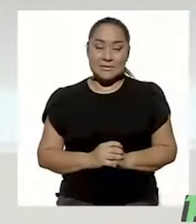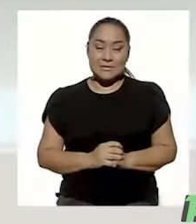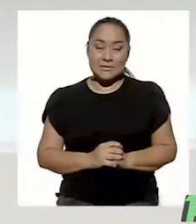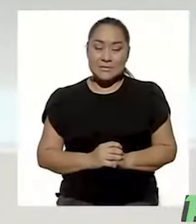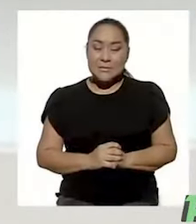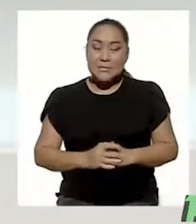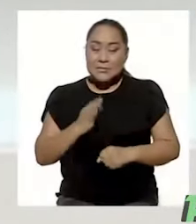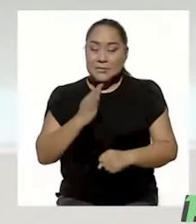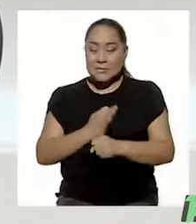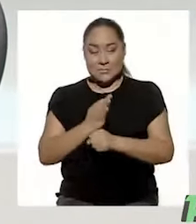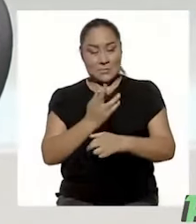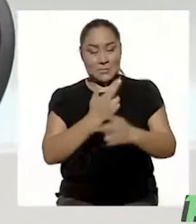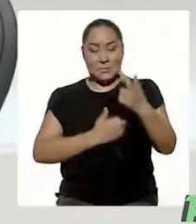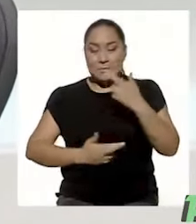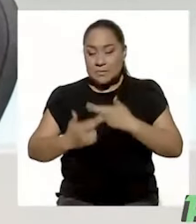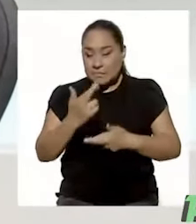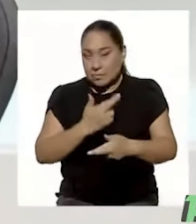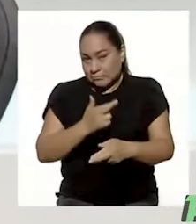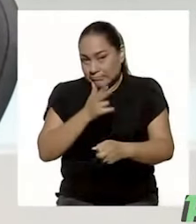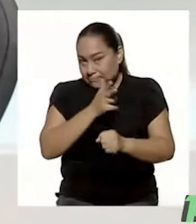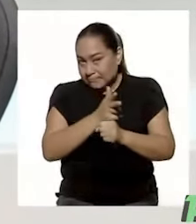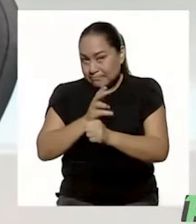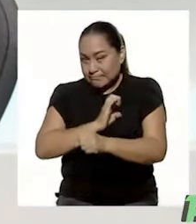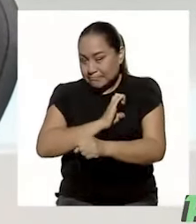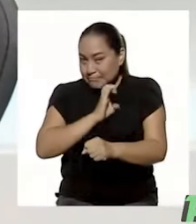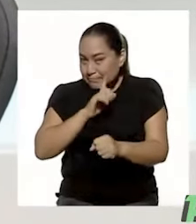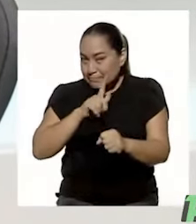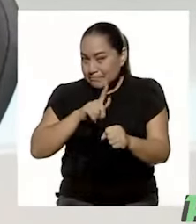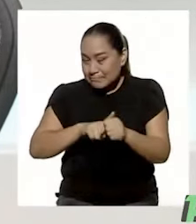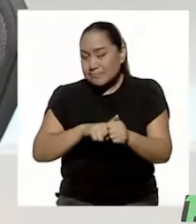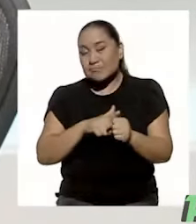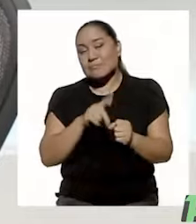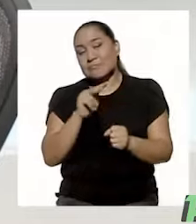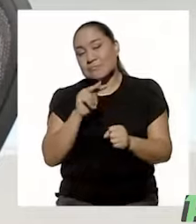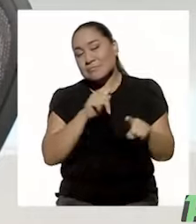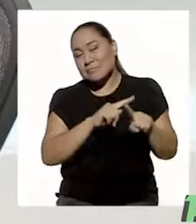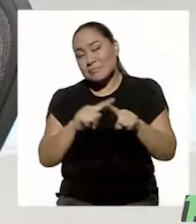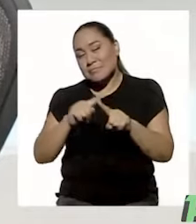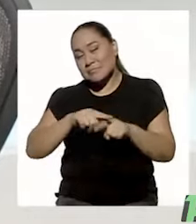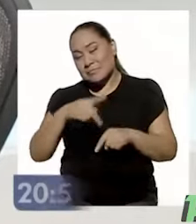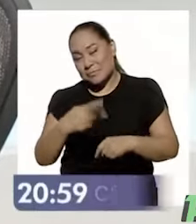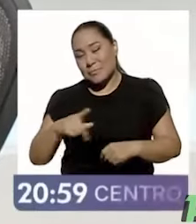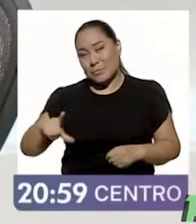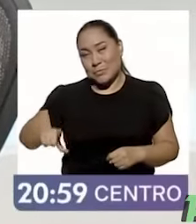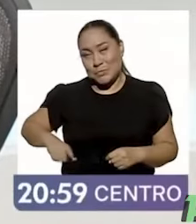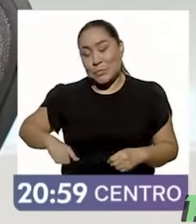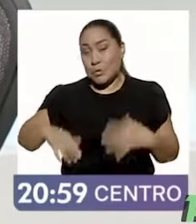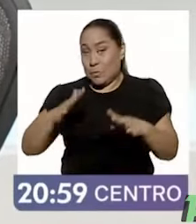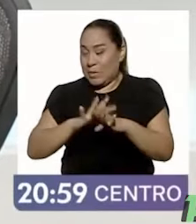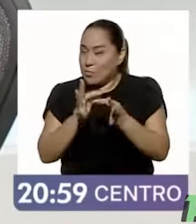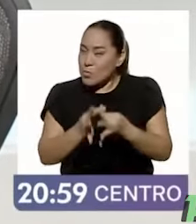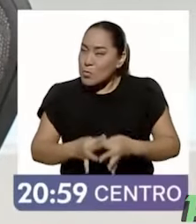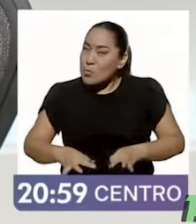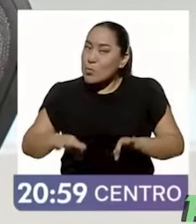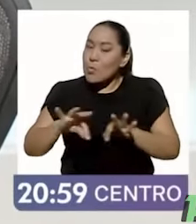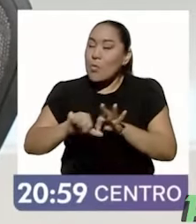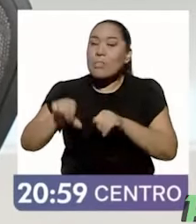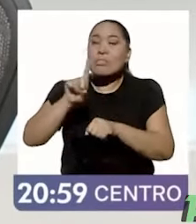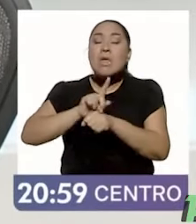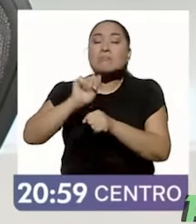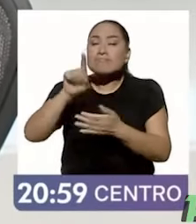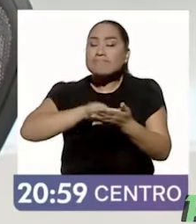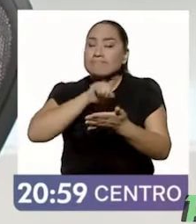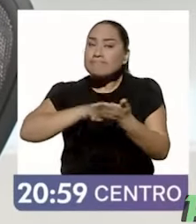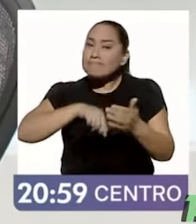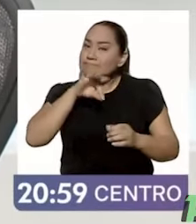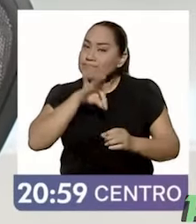Estamos de regreso en esta transmisión especial desde los medios públicos en la jornada más importante, la jornada electoral más importante que hemos tenido